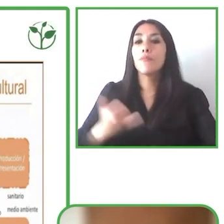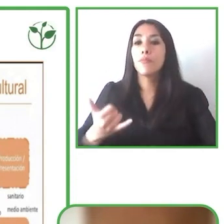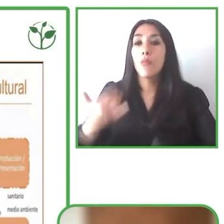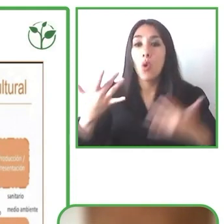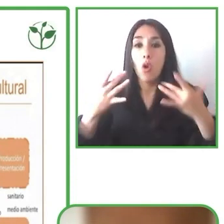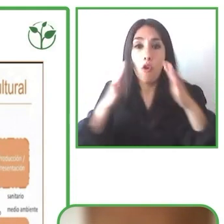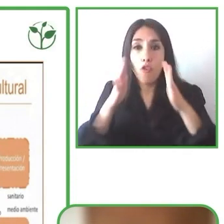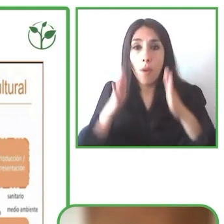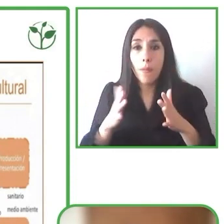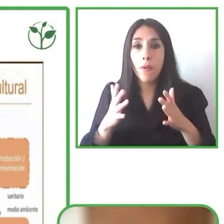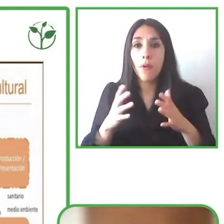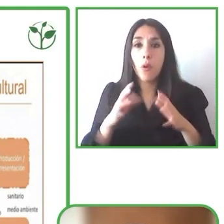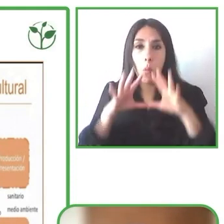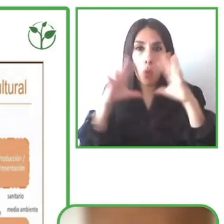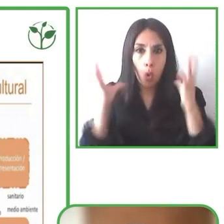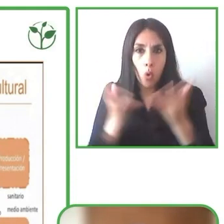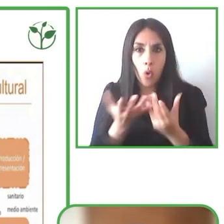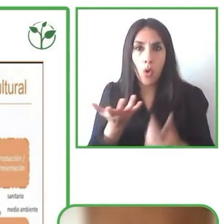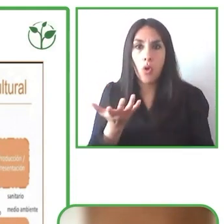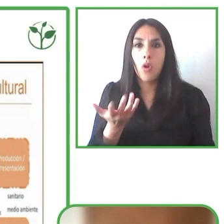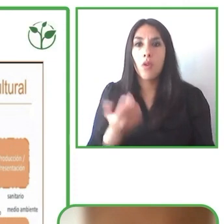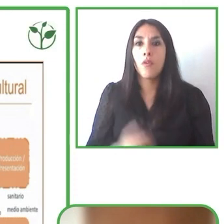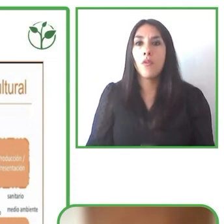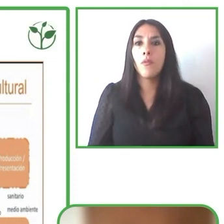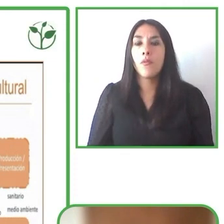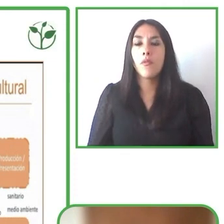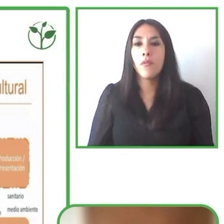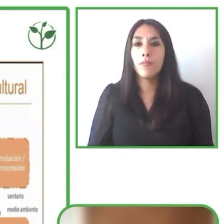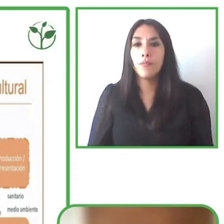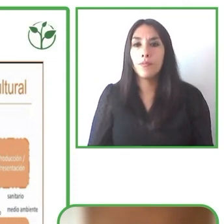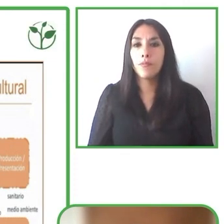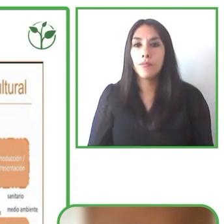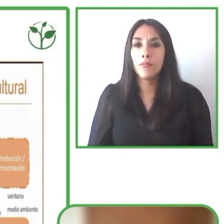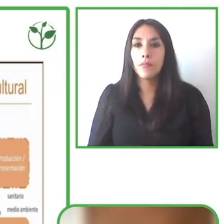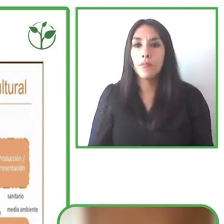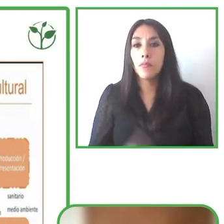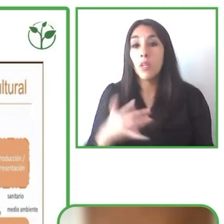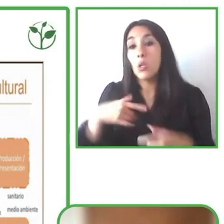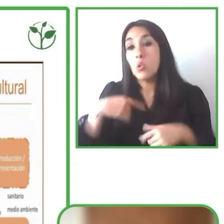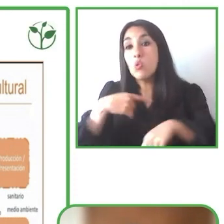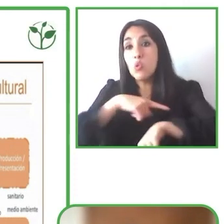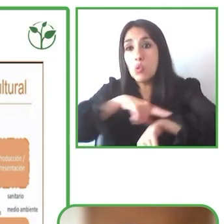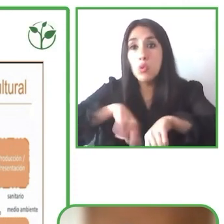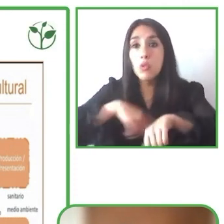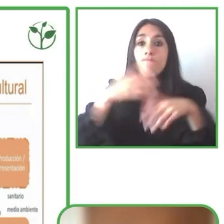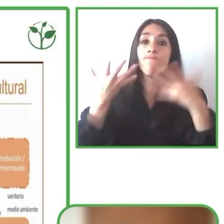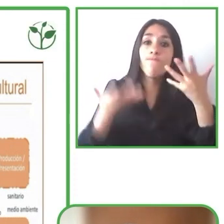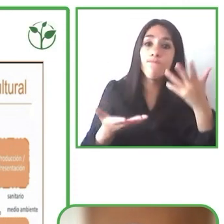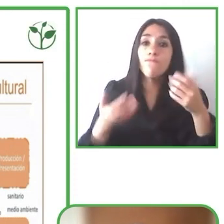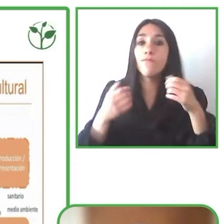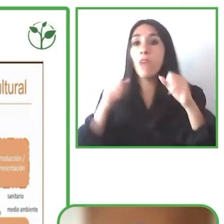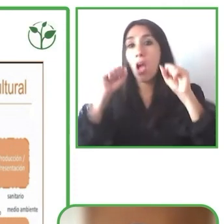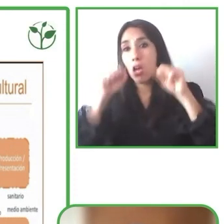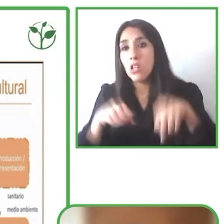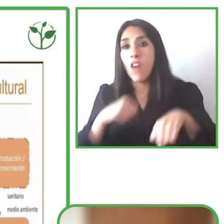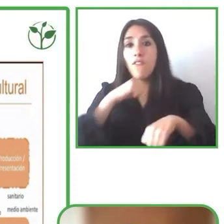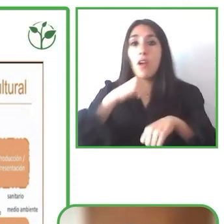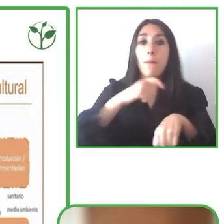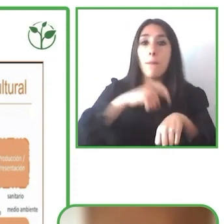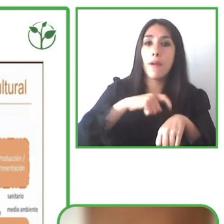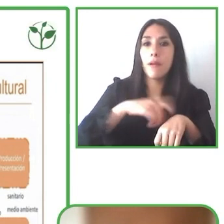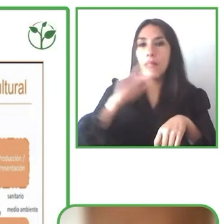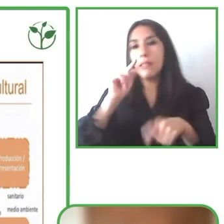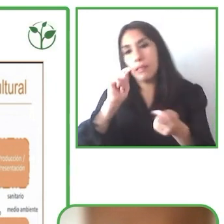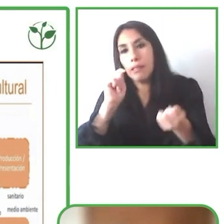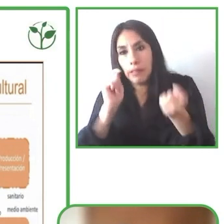yo diría lenta antes de la pandemia y con la pandemia efectivamente se hizo una explosión en donde Corpartes